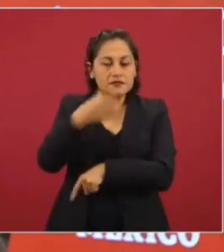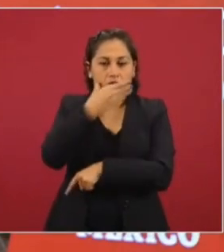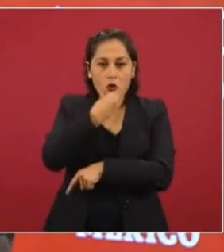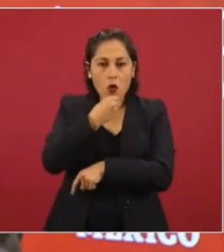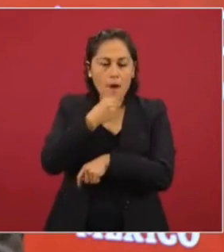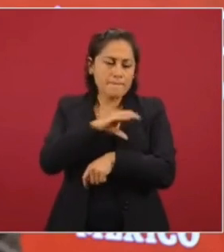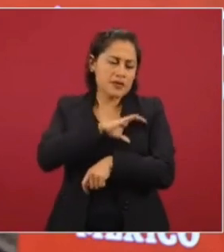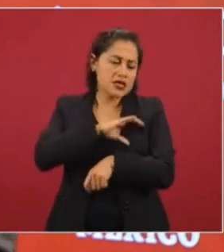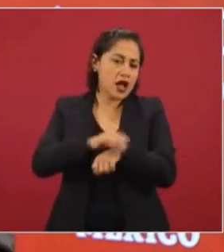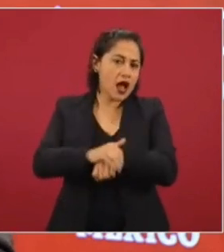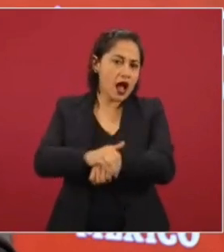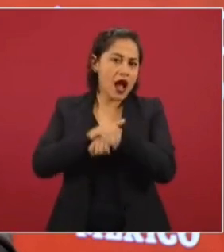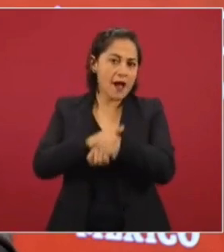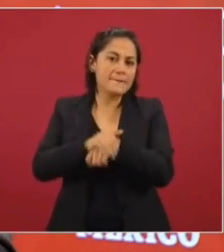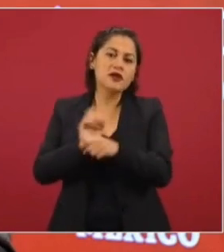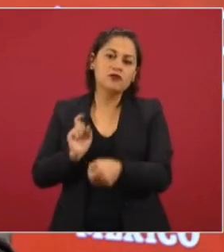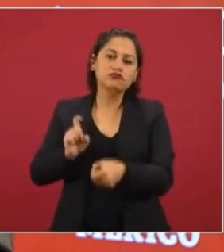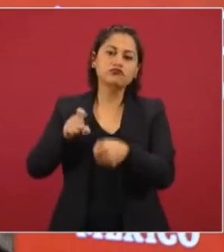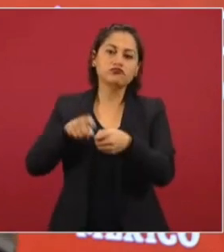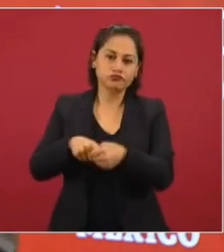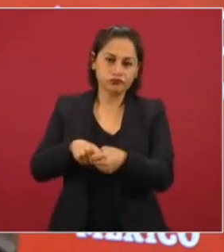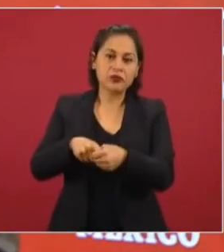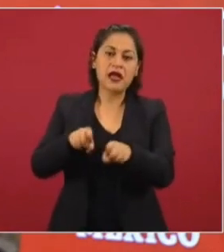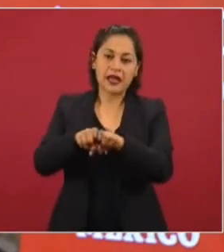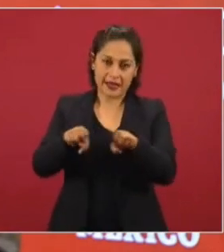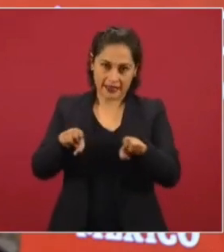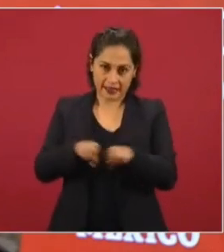que estuvo hasta en Pemex después,